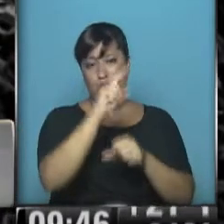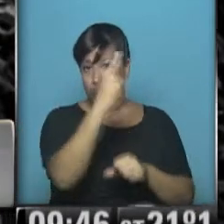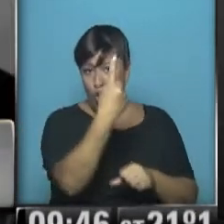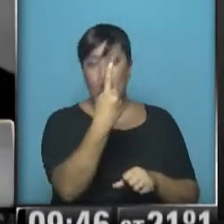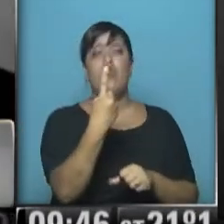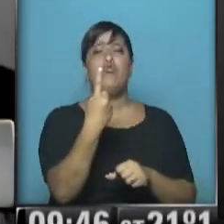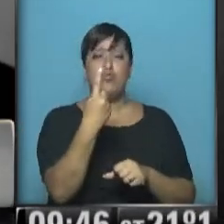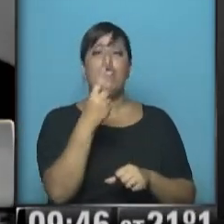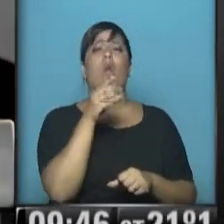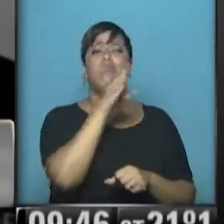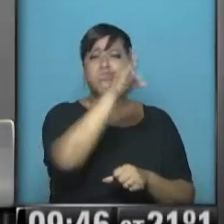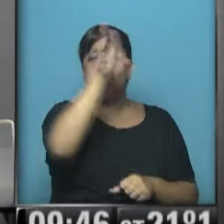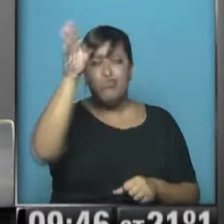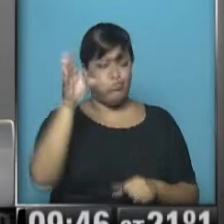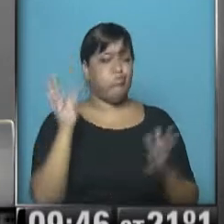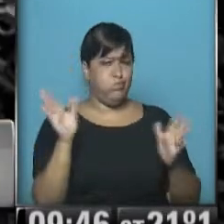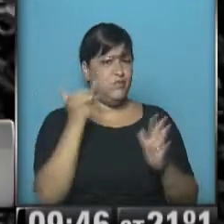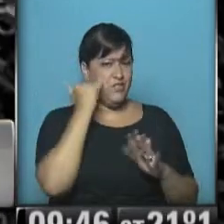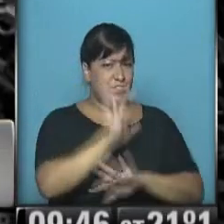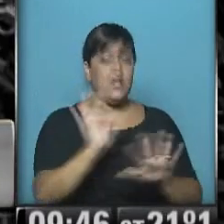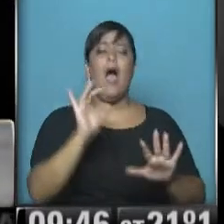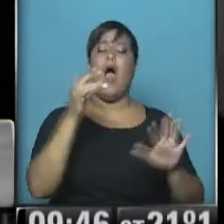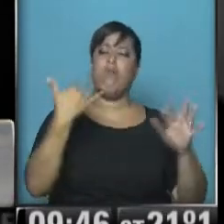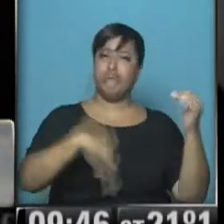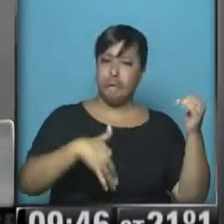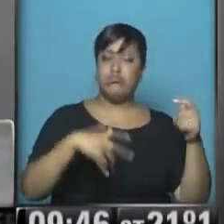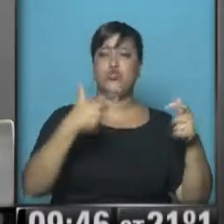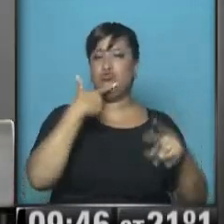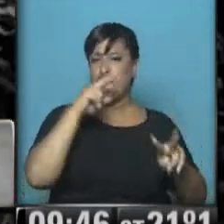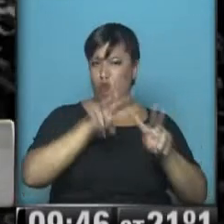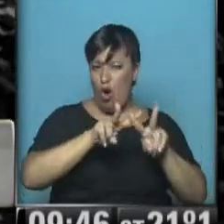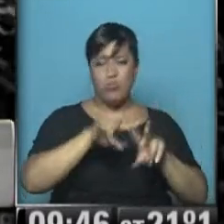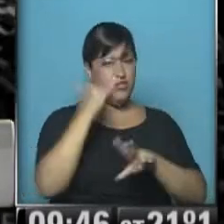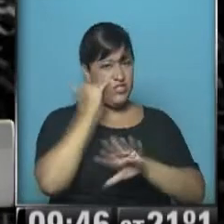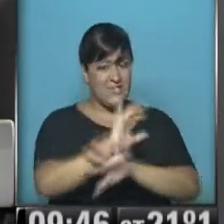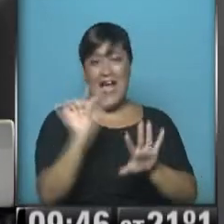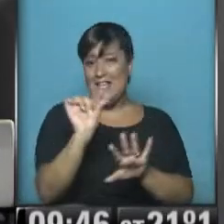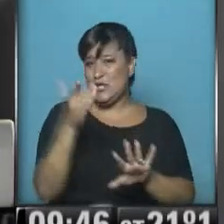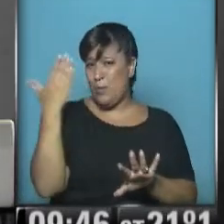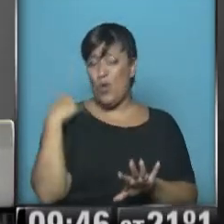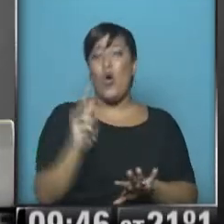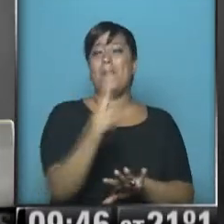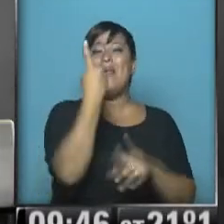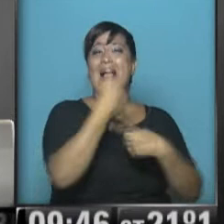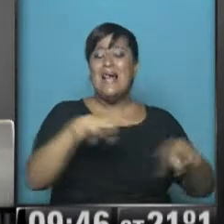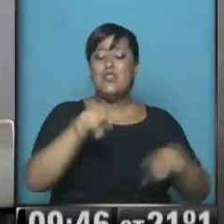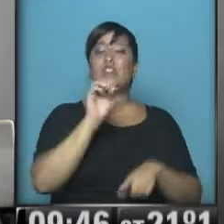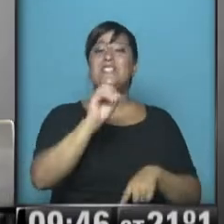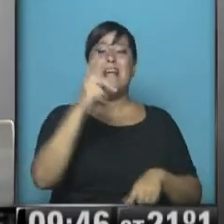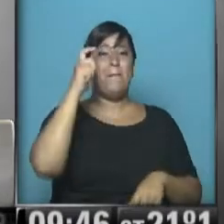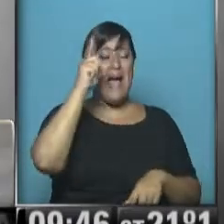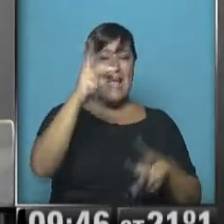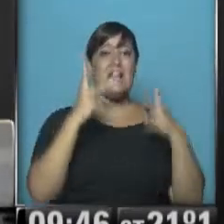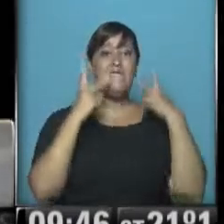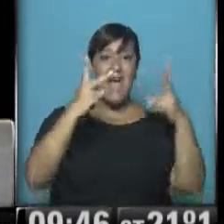varios puntos del país, lo estamos tocando. Ahora hace poquito, con el primer corte del disco que se llama El viaje, hicimos un